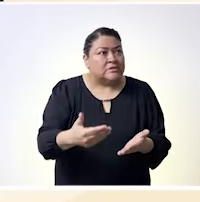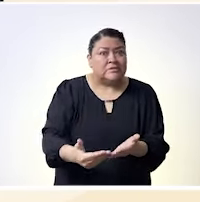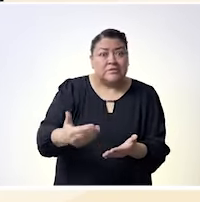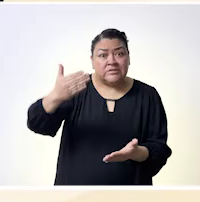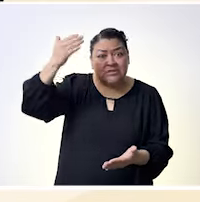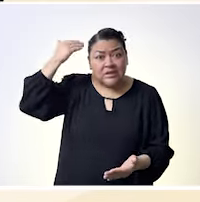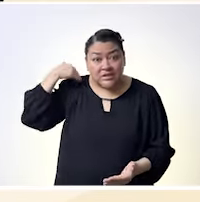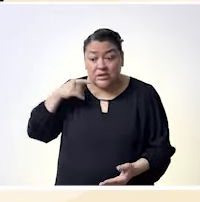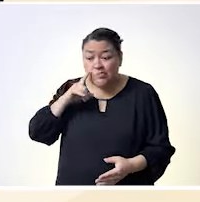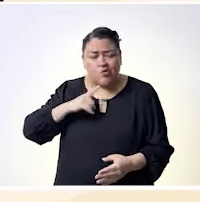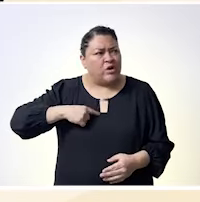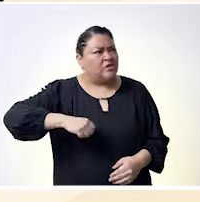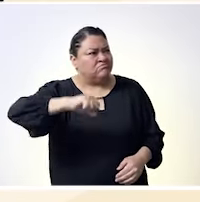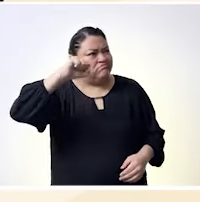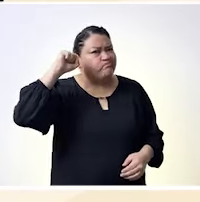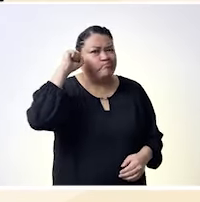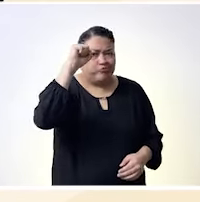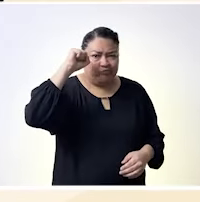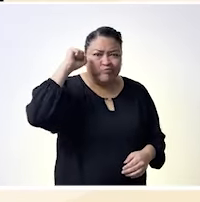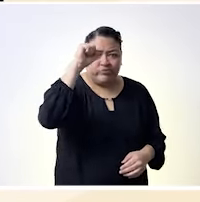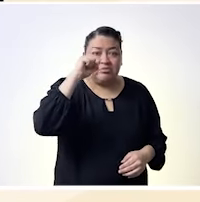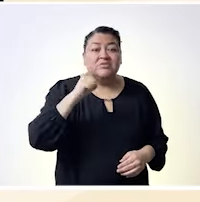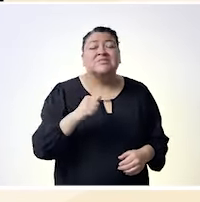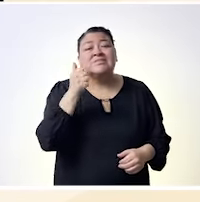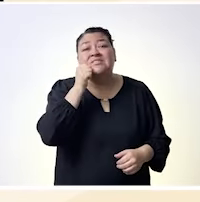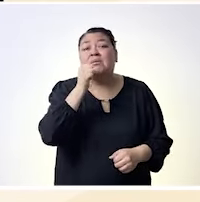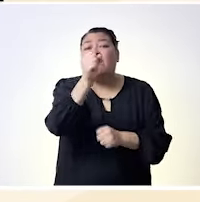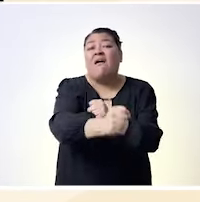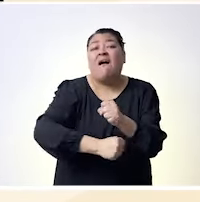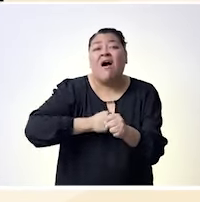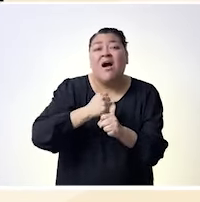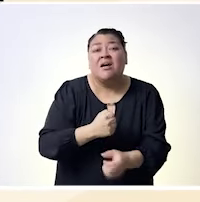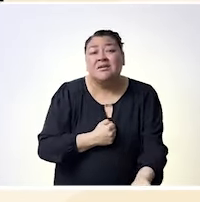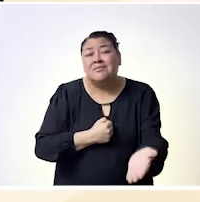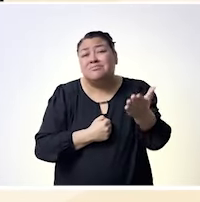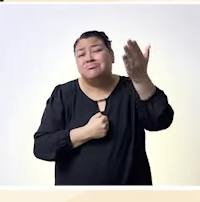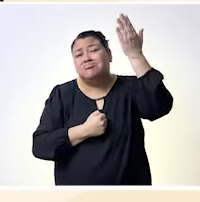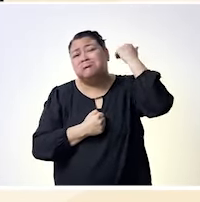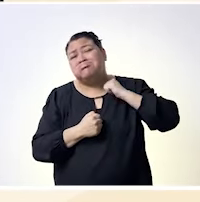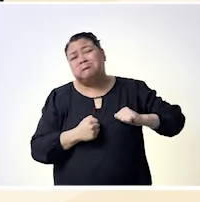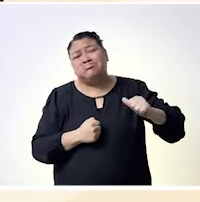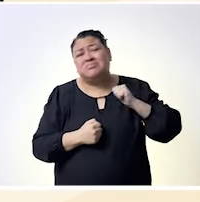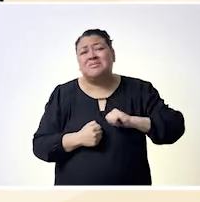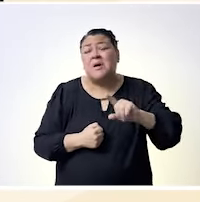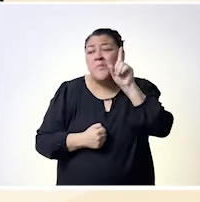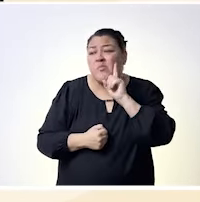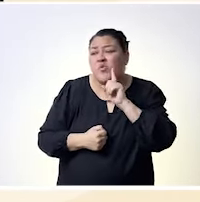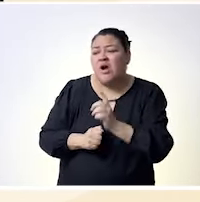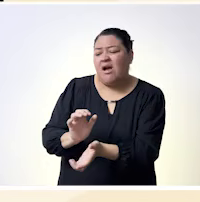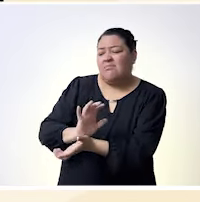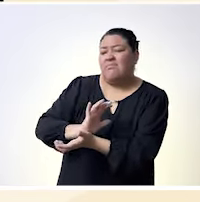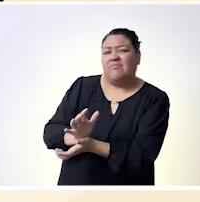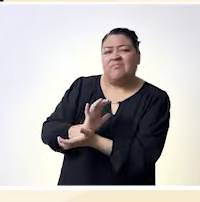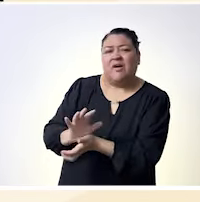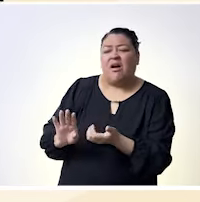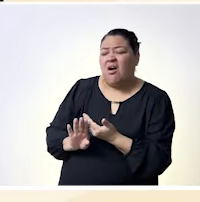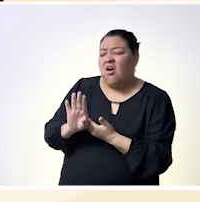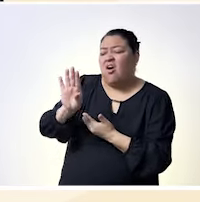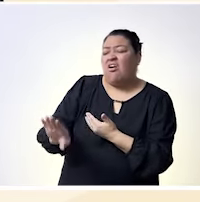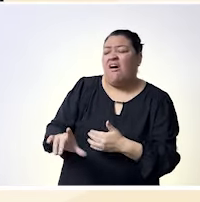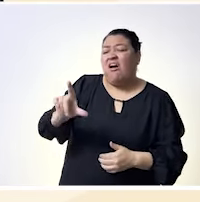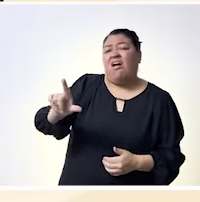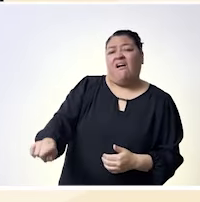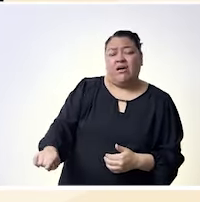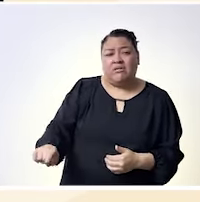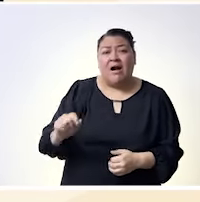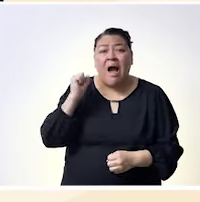las vacía de su contenido político y nos las quiere presentar como otro tipo de actividades que en realidad